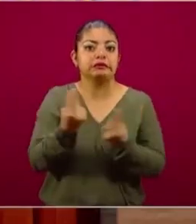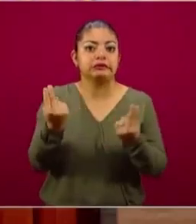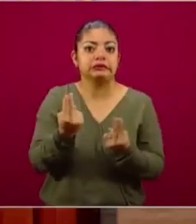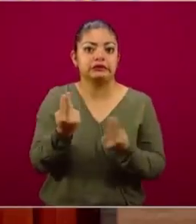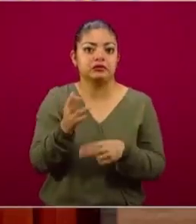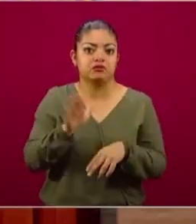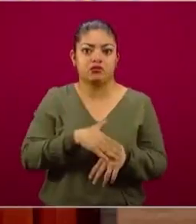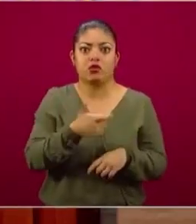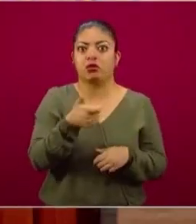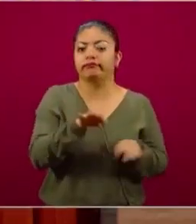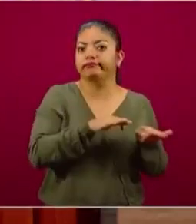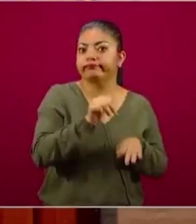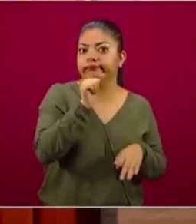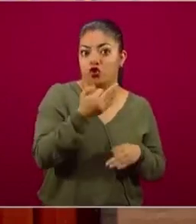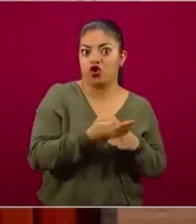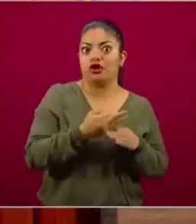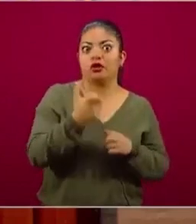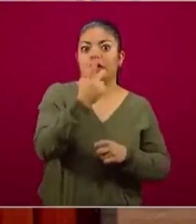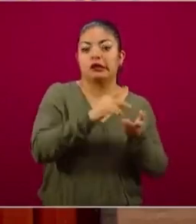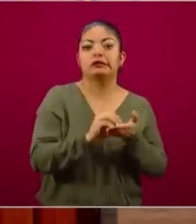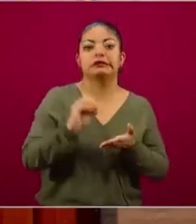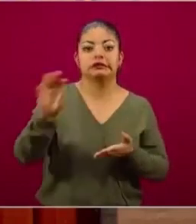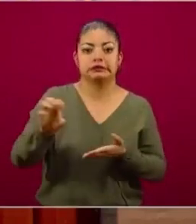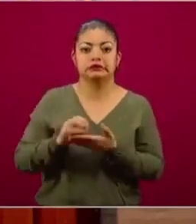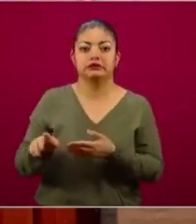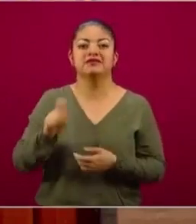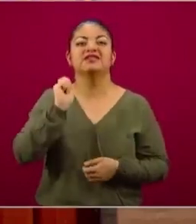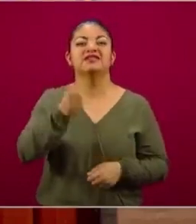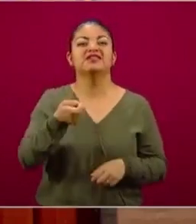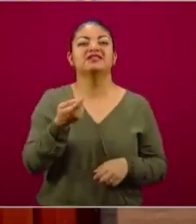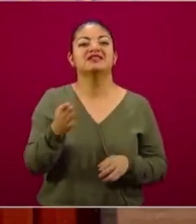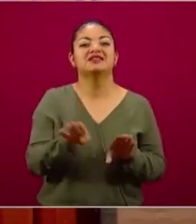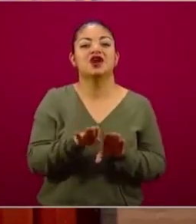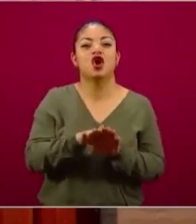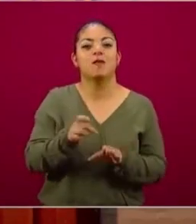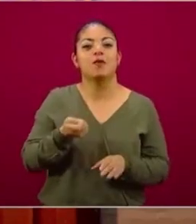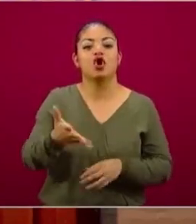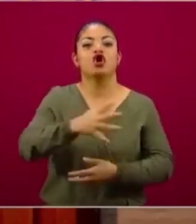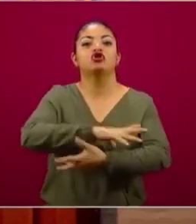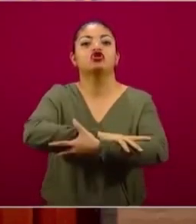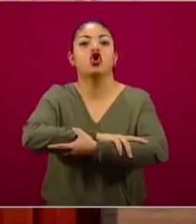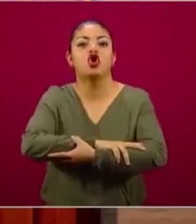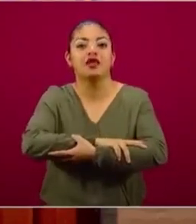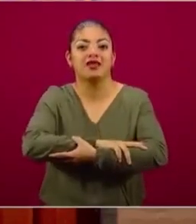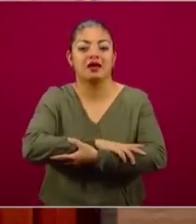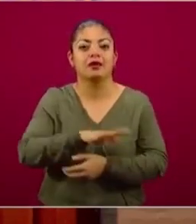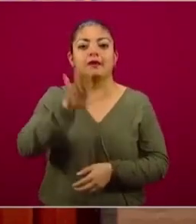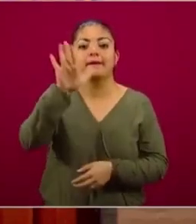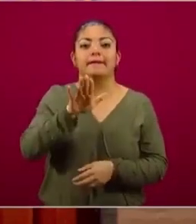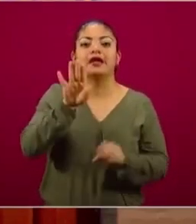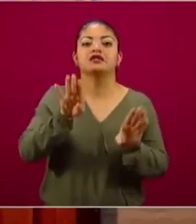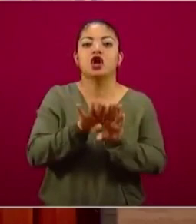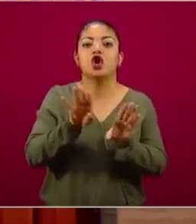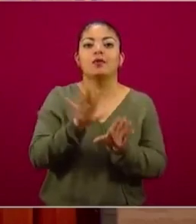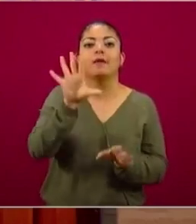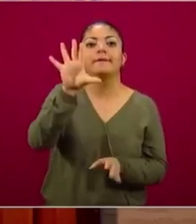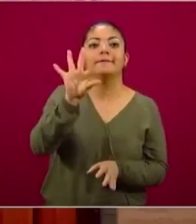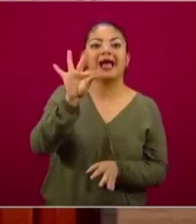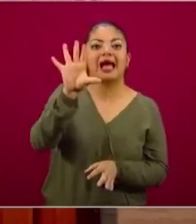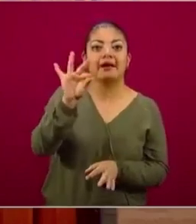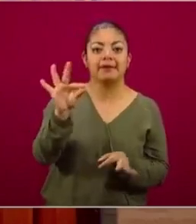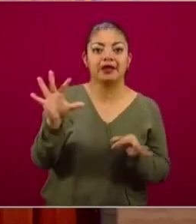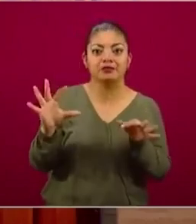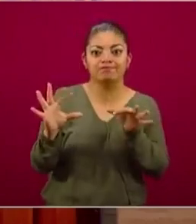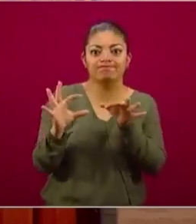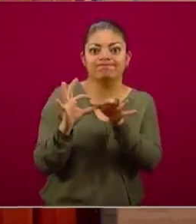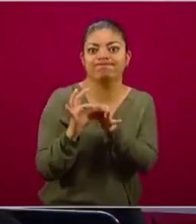en este momento. La solidaridad es el elemento, el pegamento más importante de todos estos esfuerzos